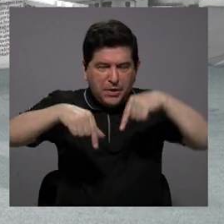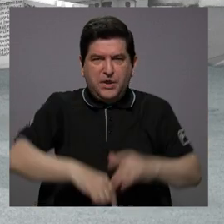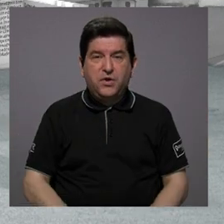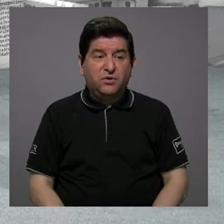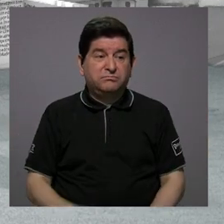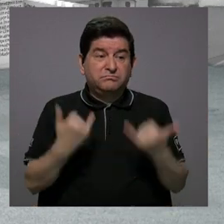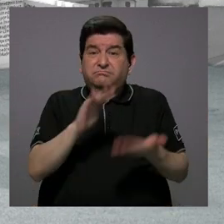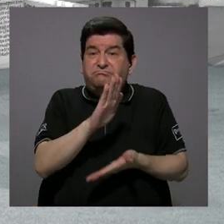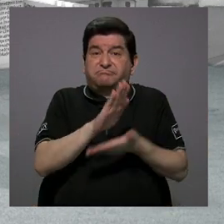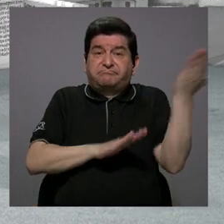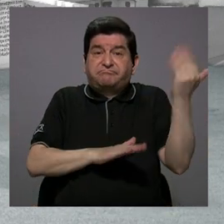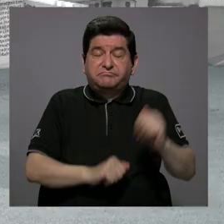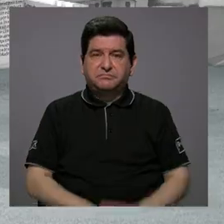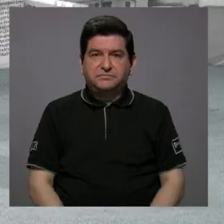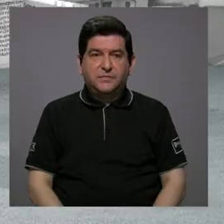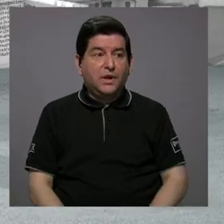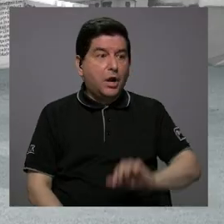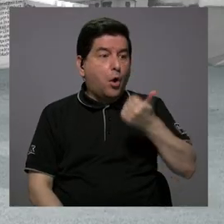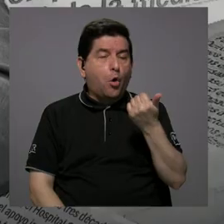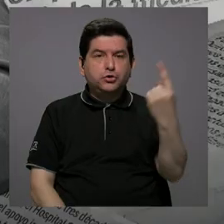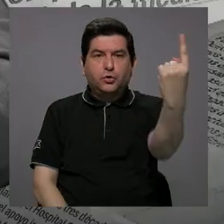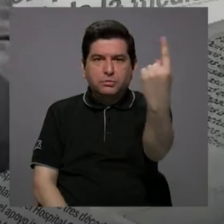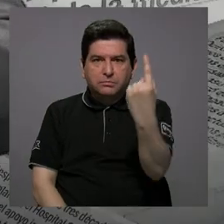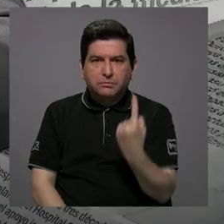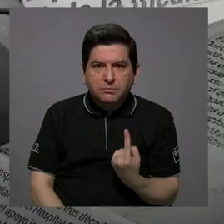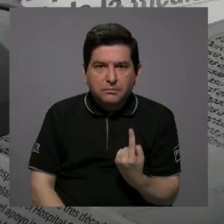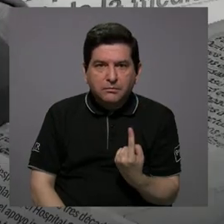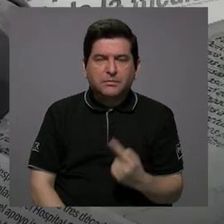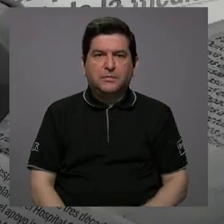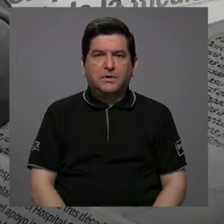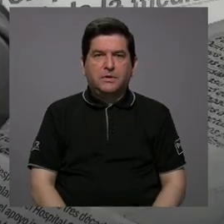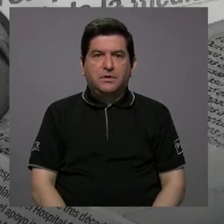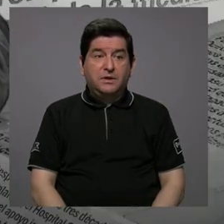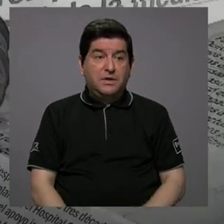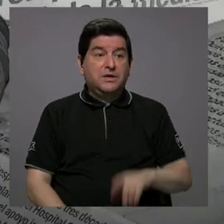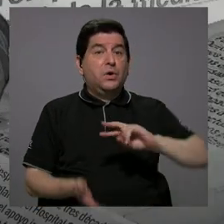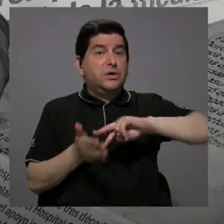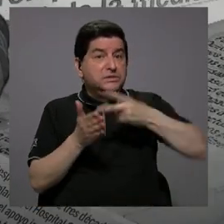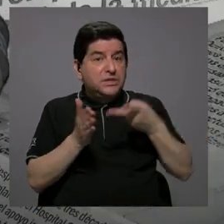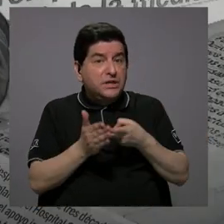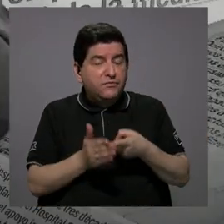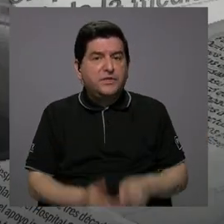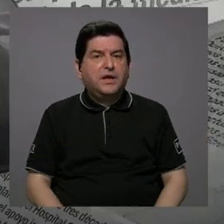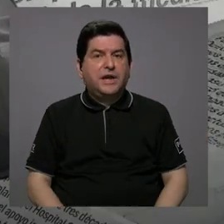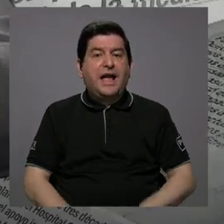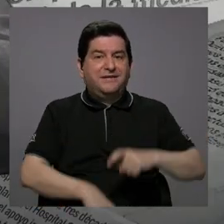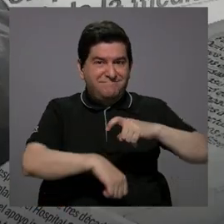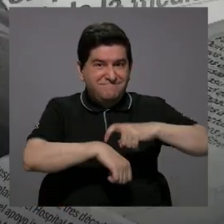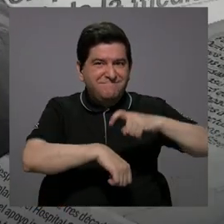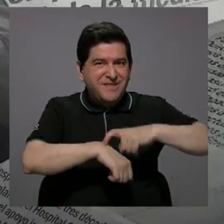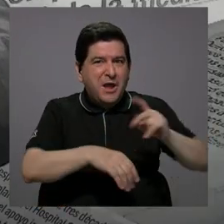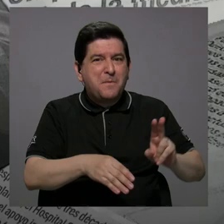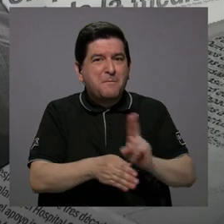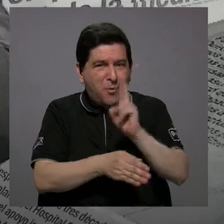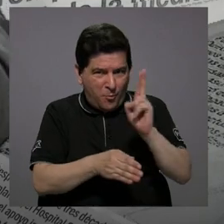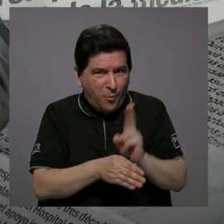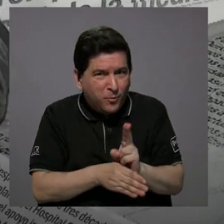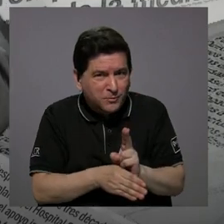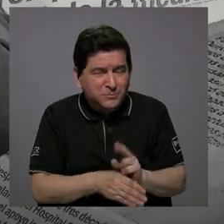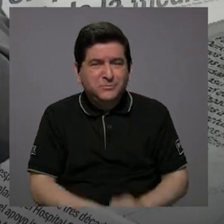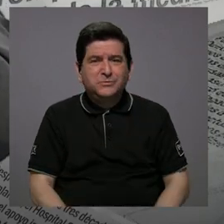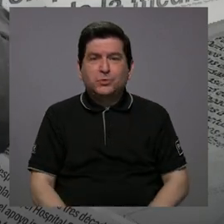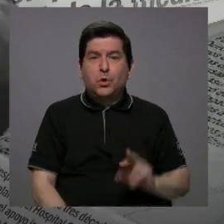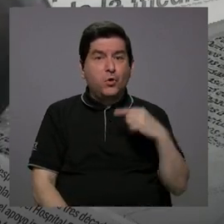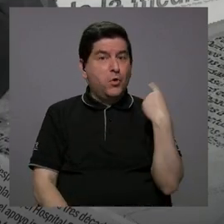va a traer a otro, que nos está costando un tiempo. Y nos está costando no